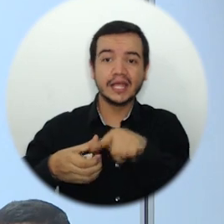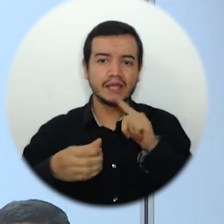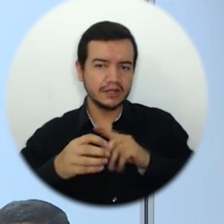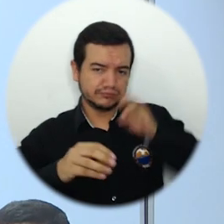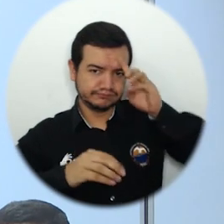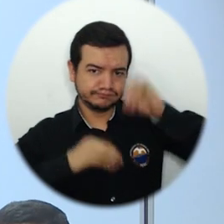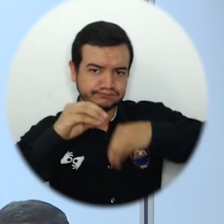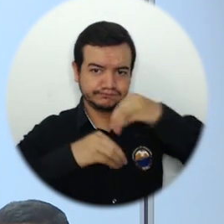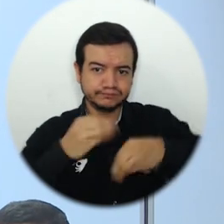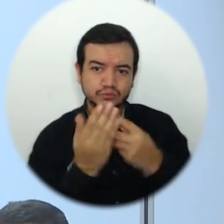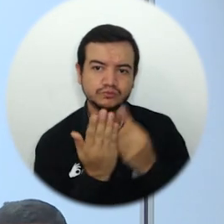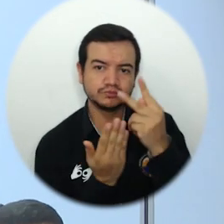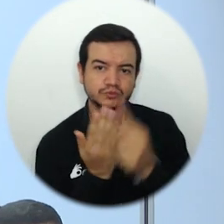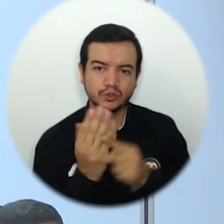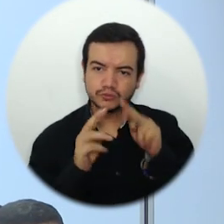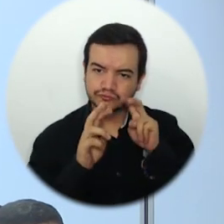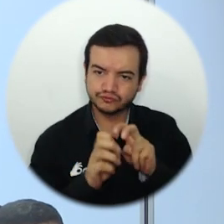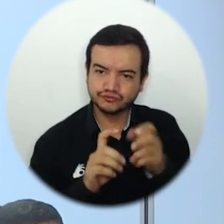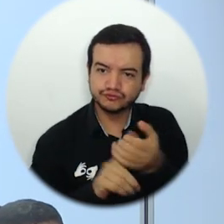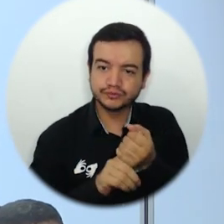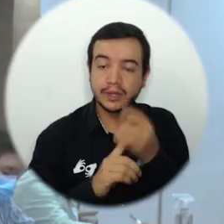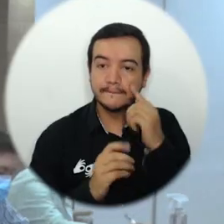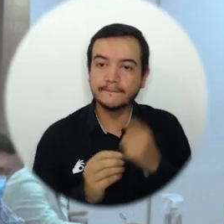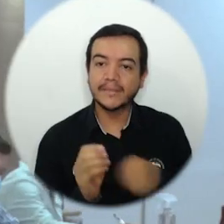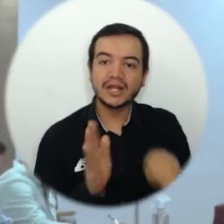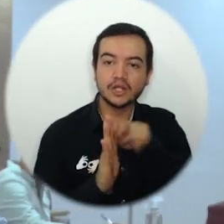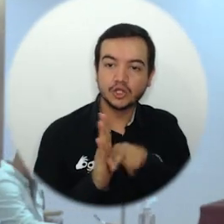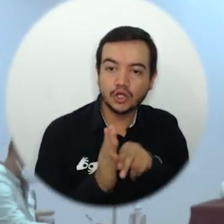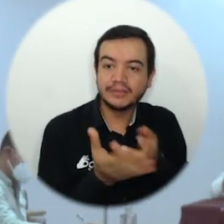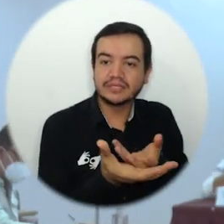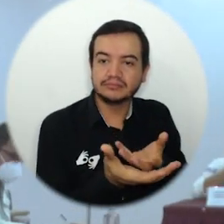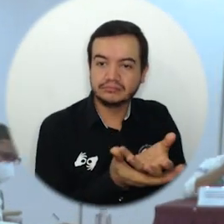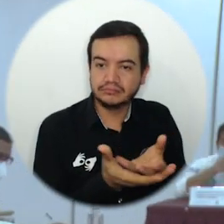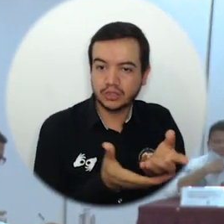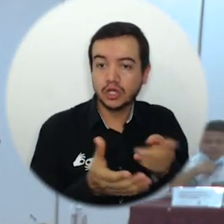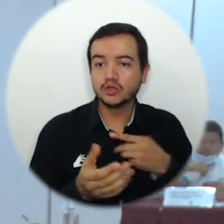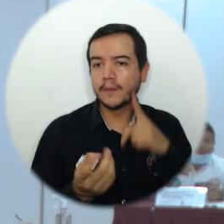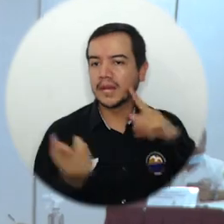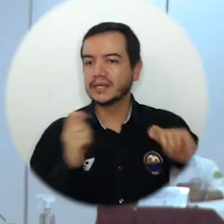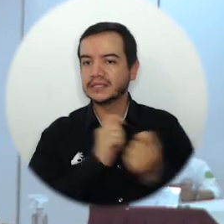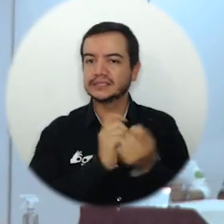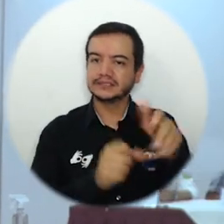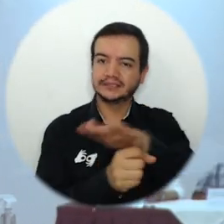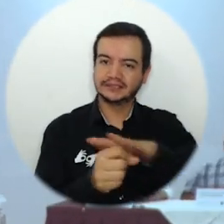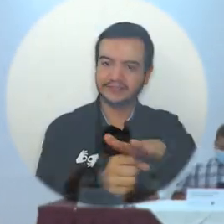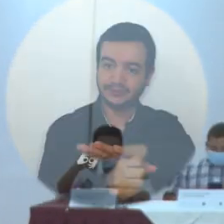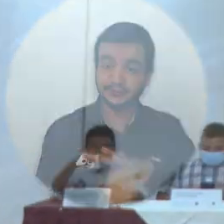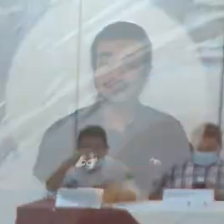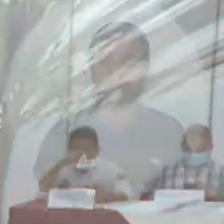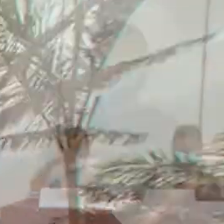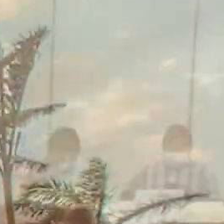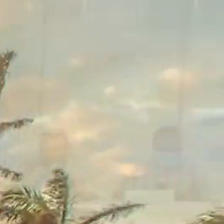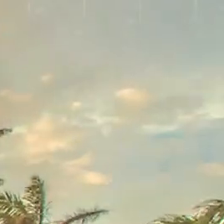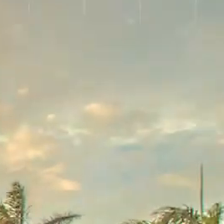avanza en un proyecto de investigación con el que se busca hacer recomendaciones de política pública para cambiar esta realidad.